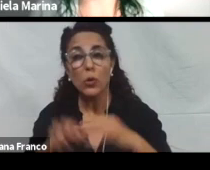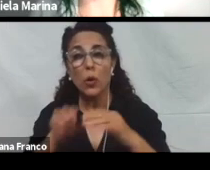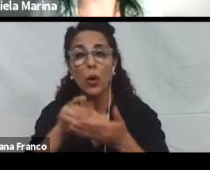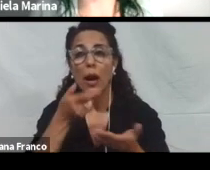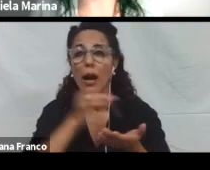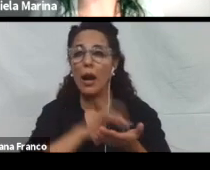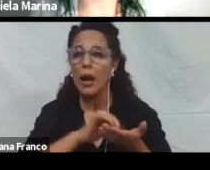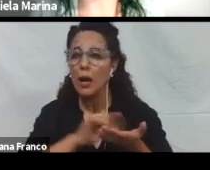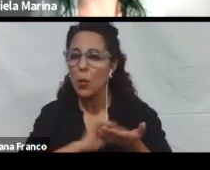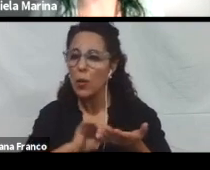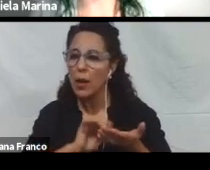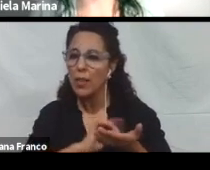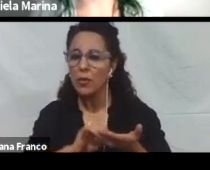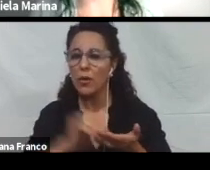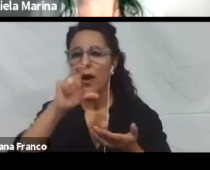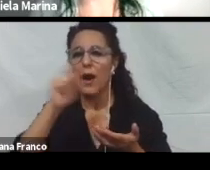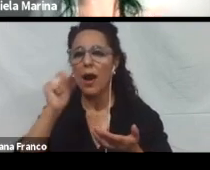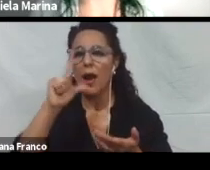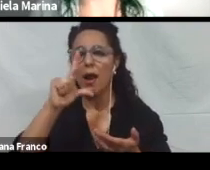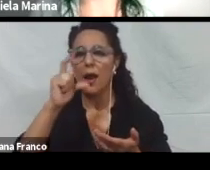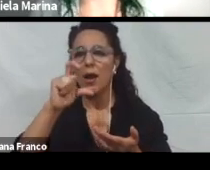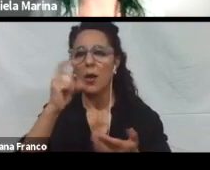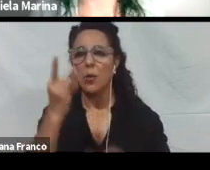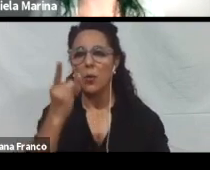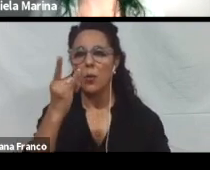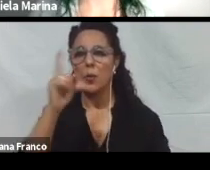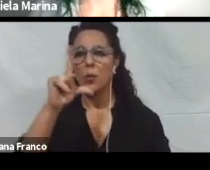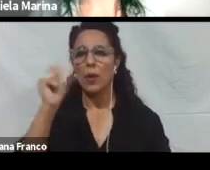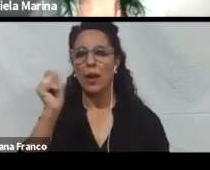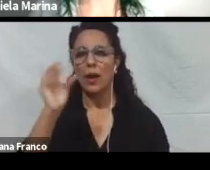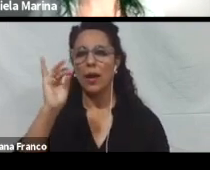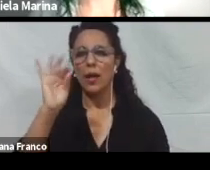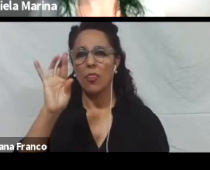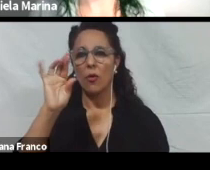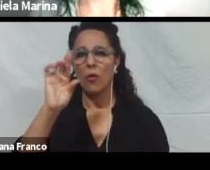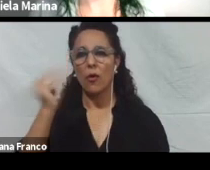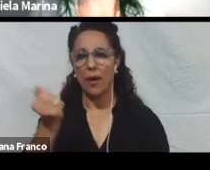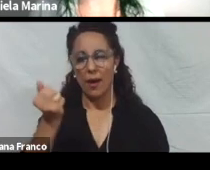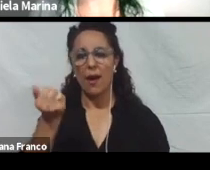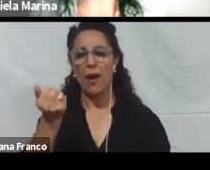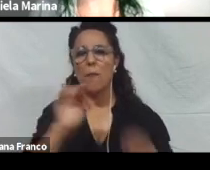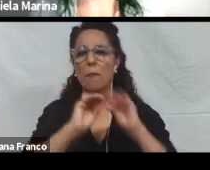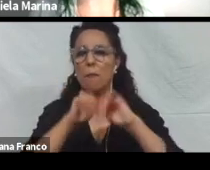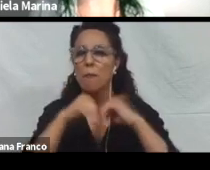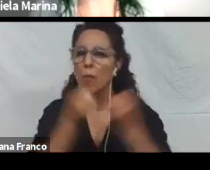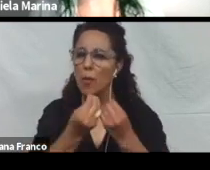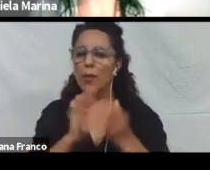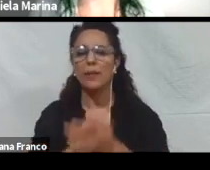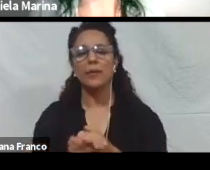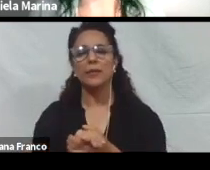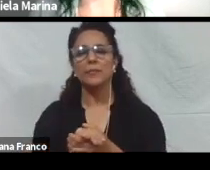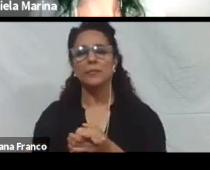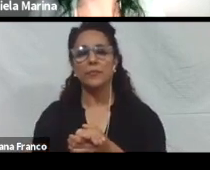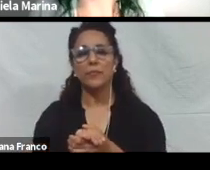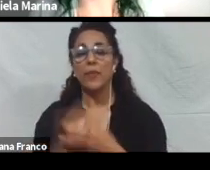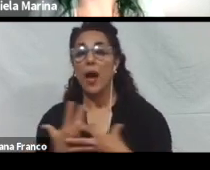resolver algún problema. Y por último, apoyar a la práctica y desempeño de